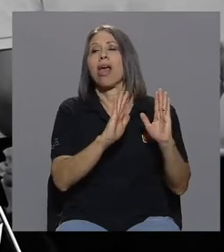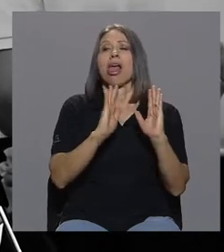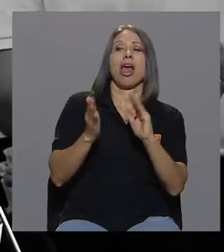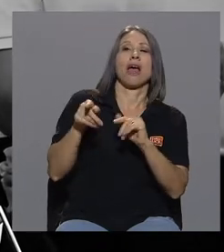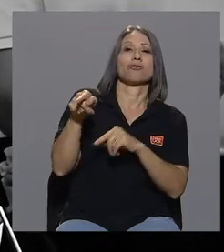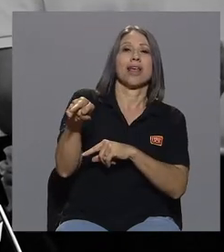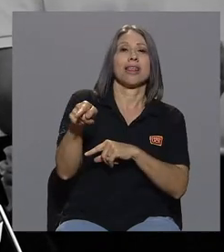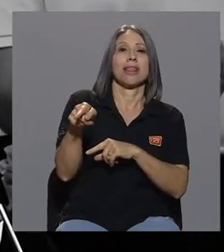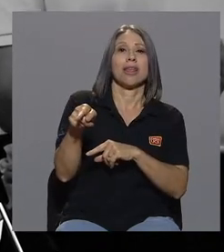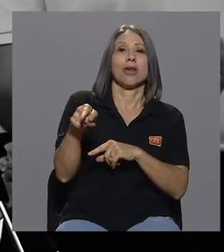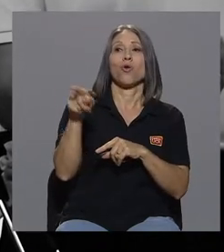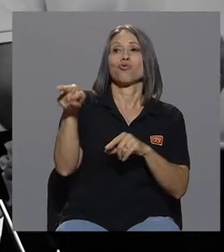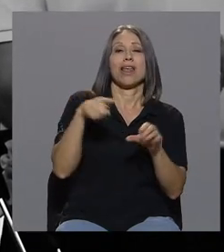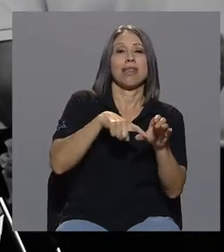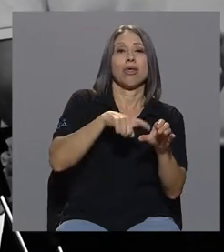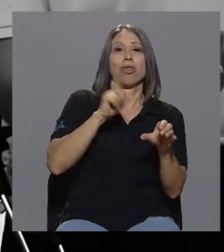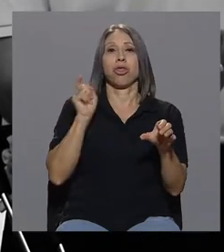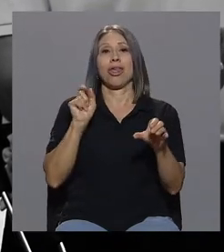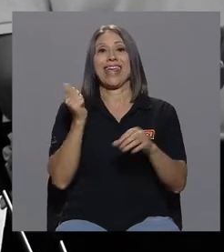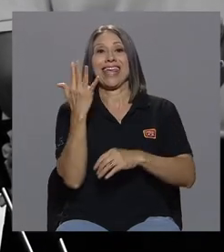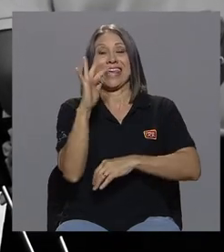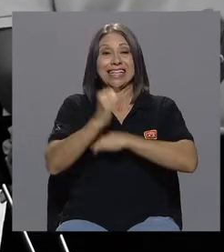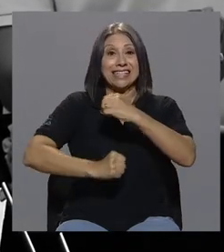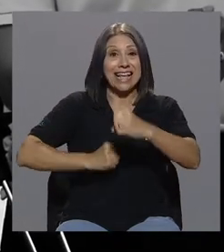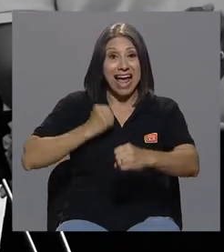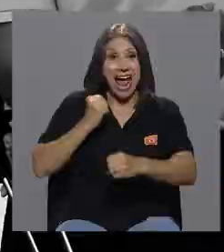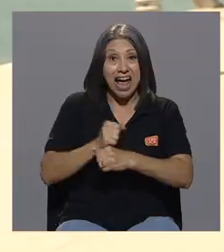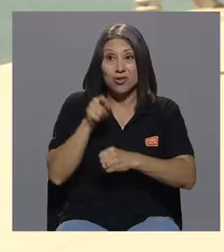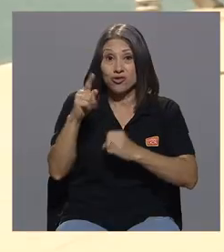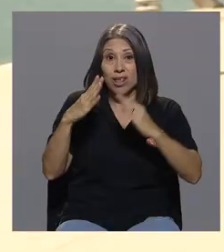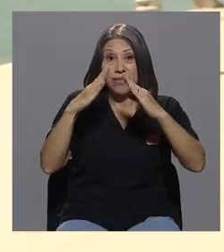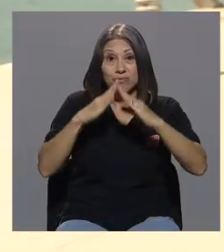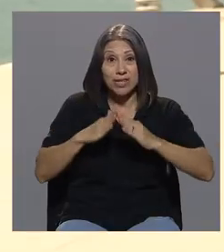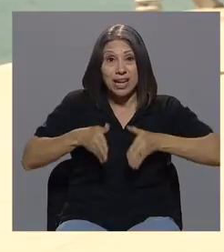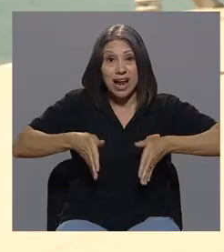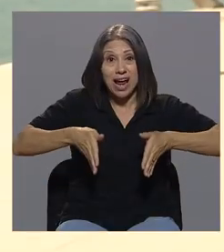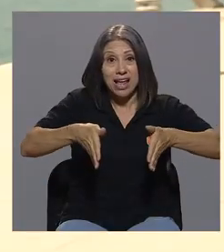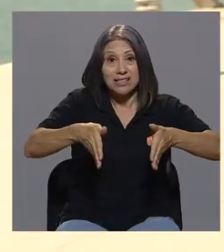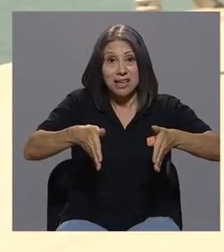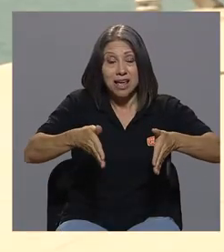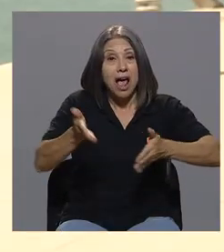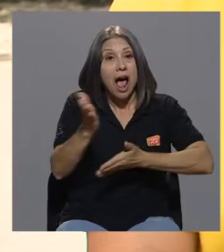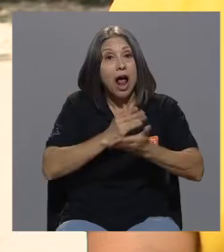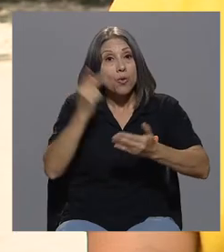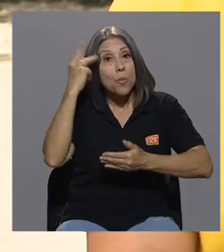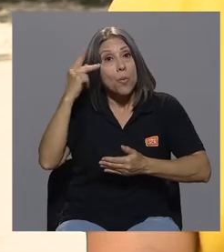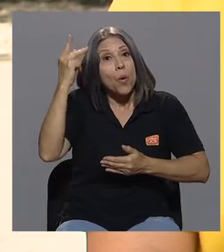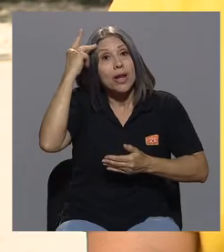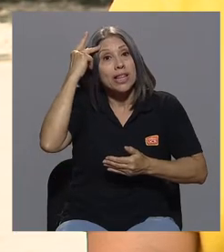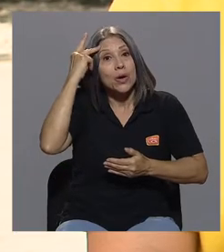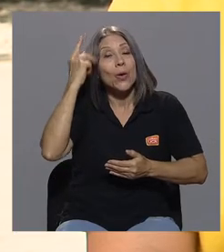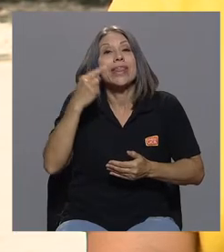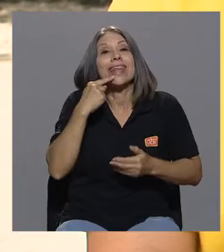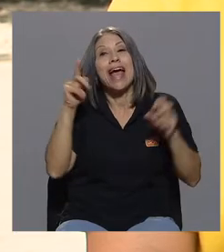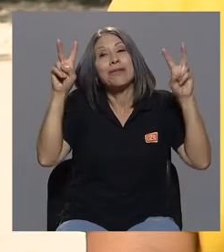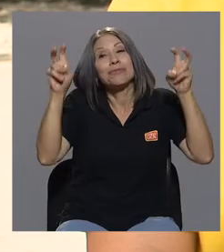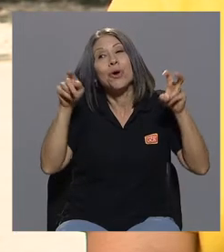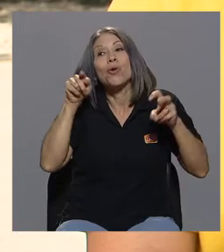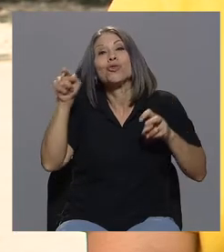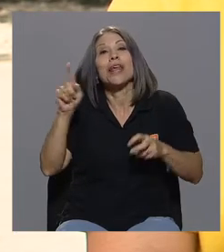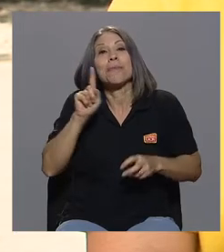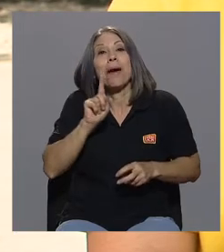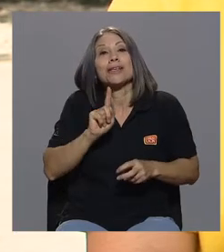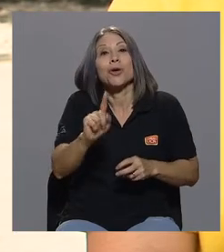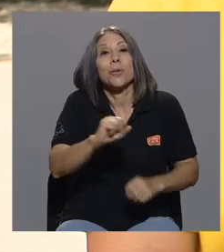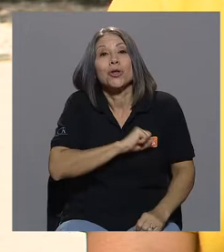de su vida en la calle. Así es. Si algún político podría decir que pasó por donde asustan, usted es un activista en derechos